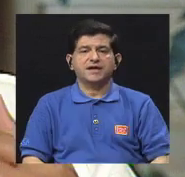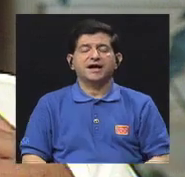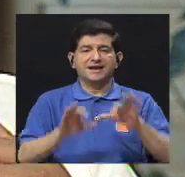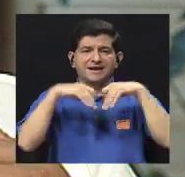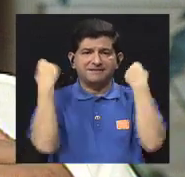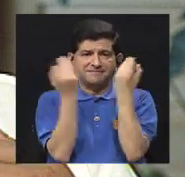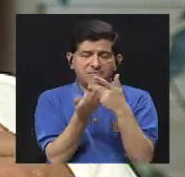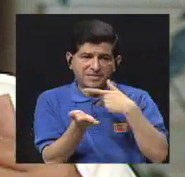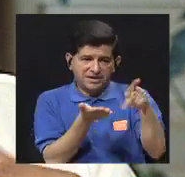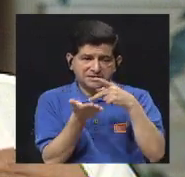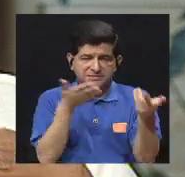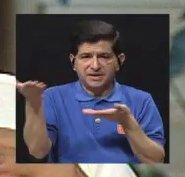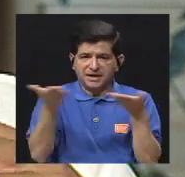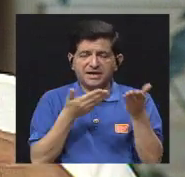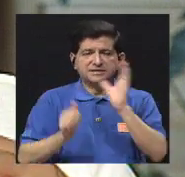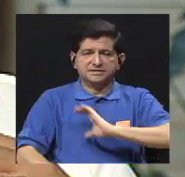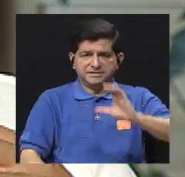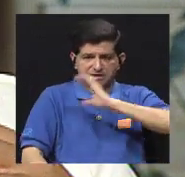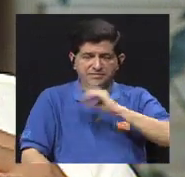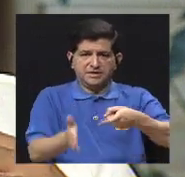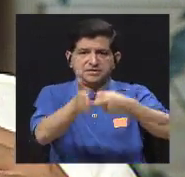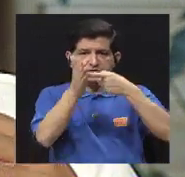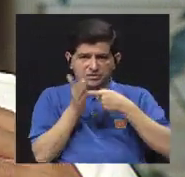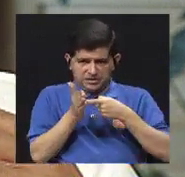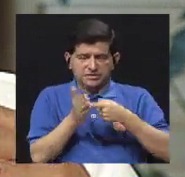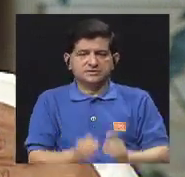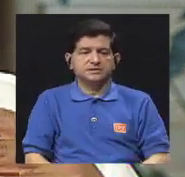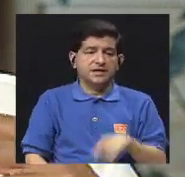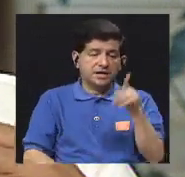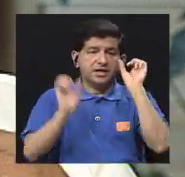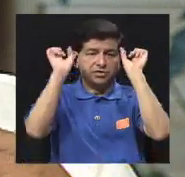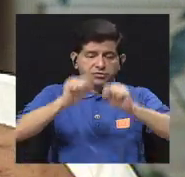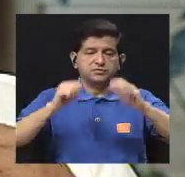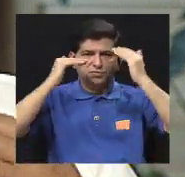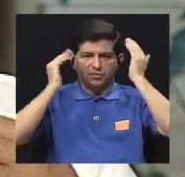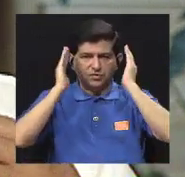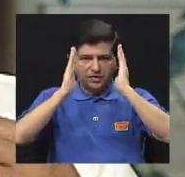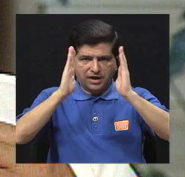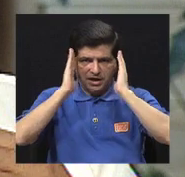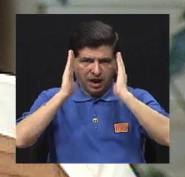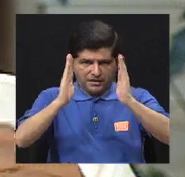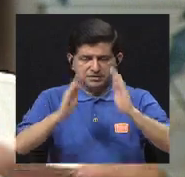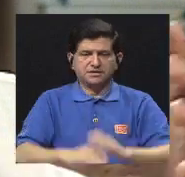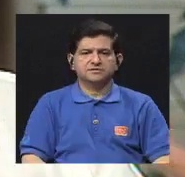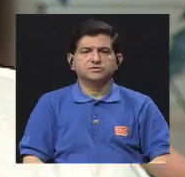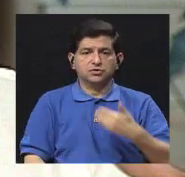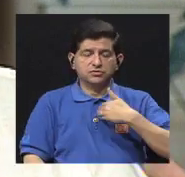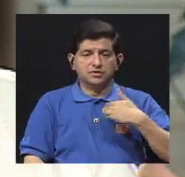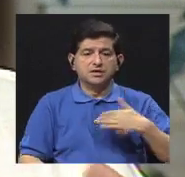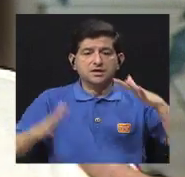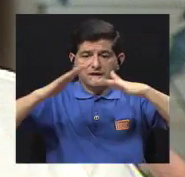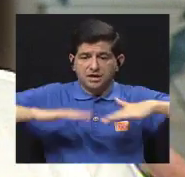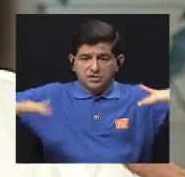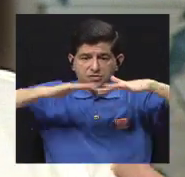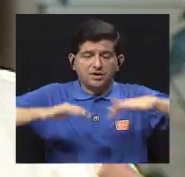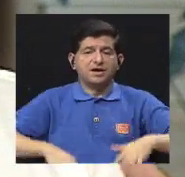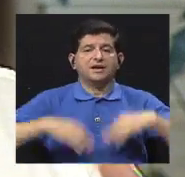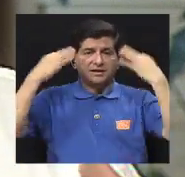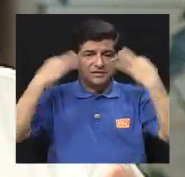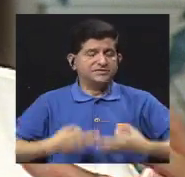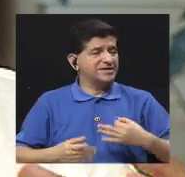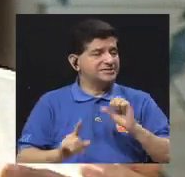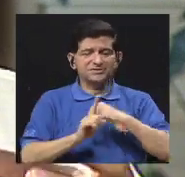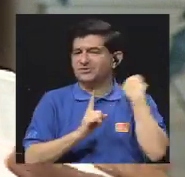pagando un servicio de calidad y exigen mucho para poderlas atender con el espacio físico que a veces no